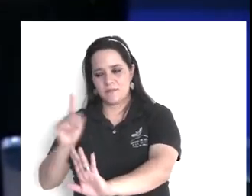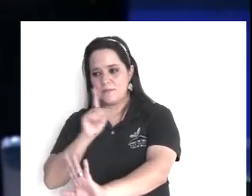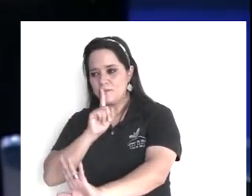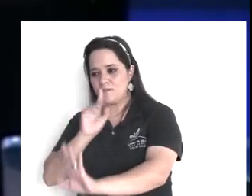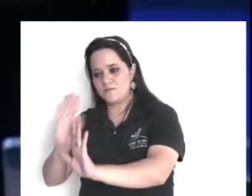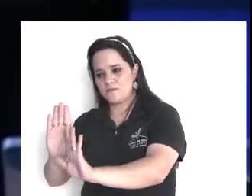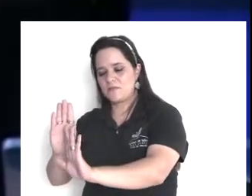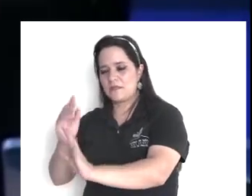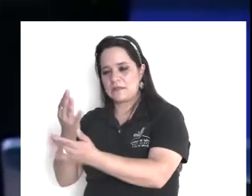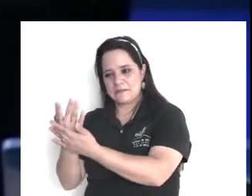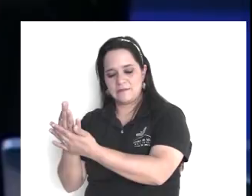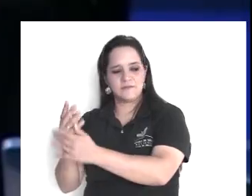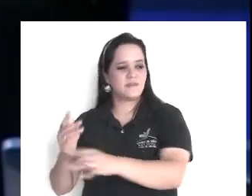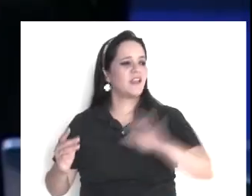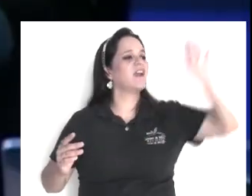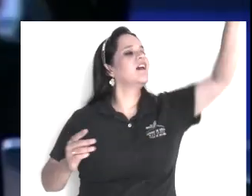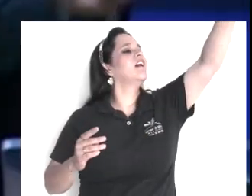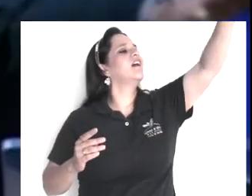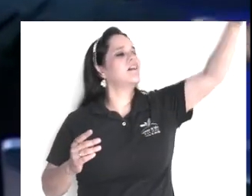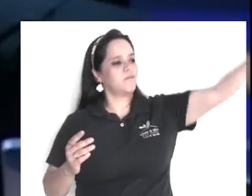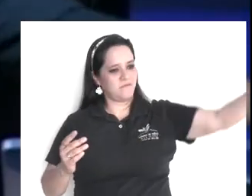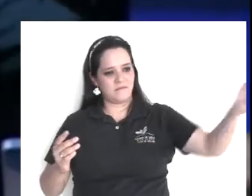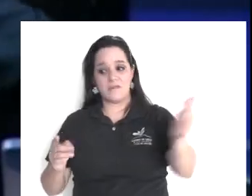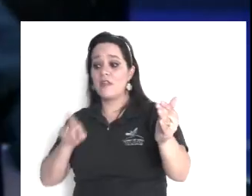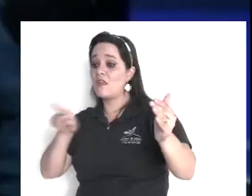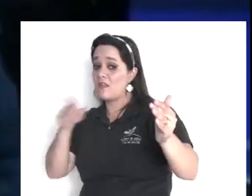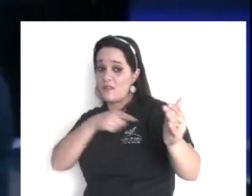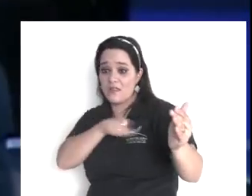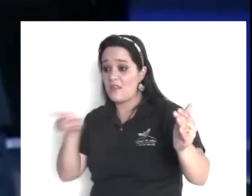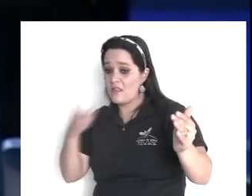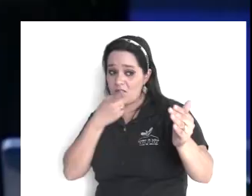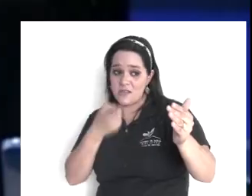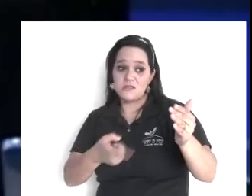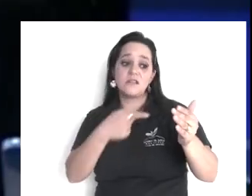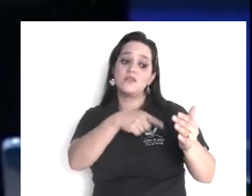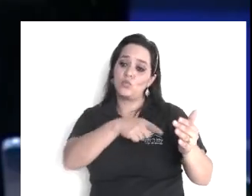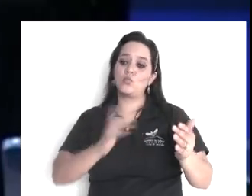dije así, esa me la han hecho, como usted no tiene una idea,